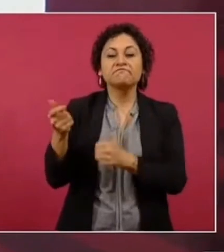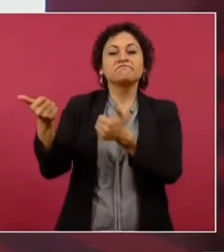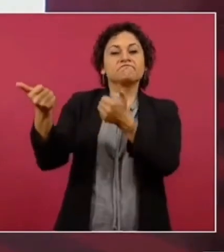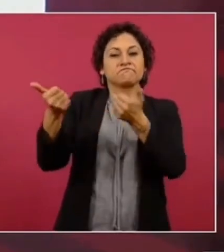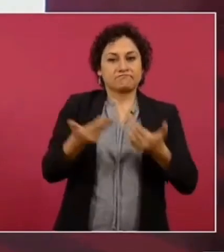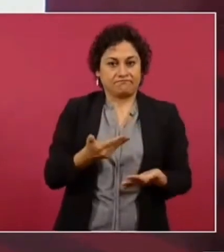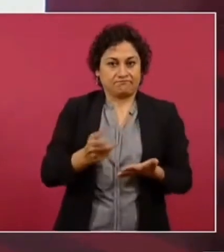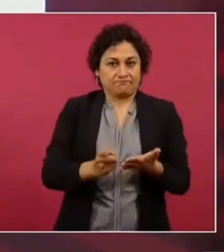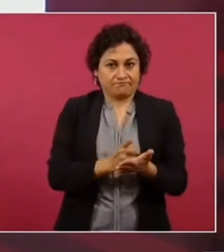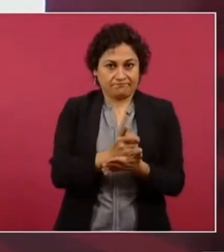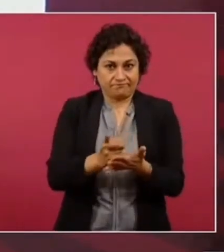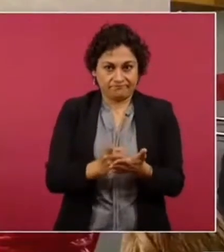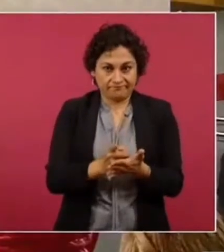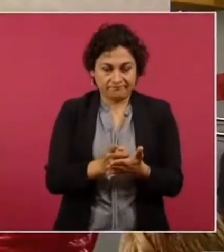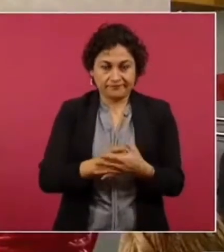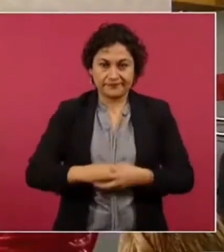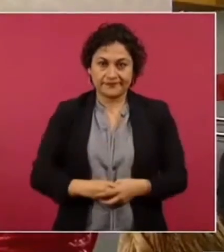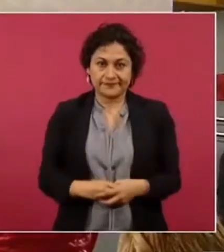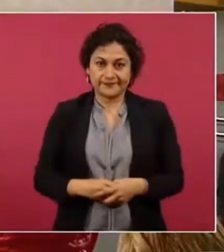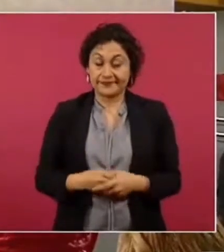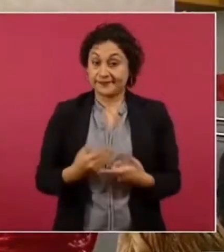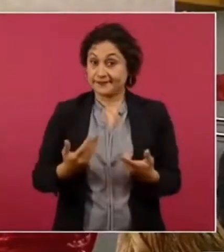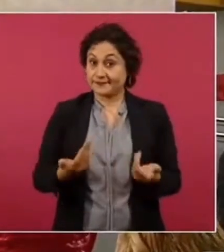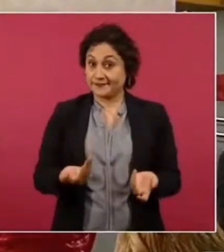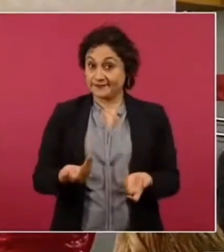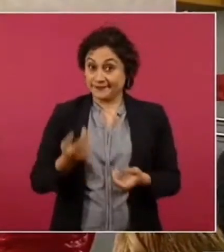entonces esto